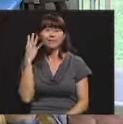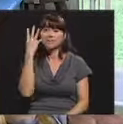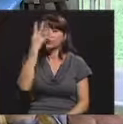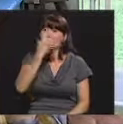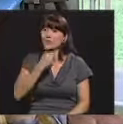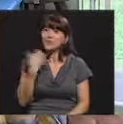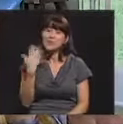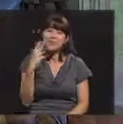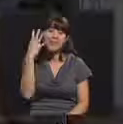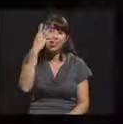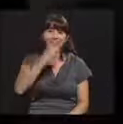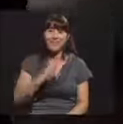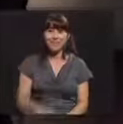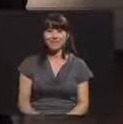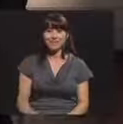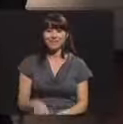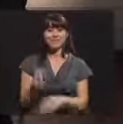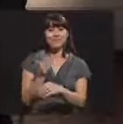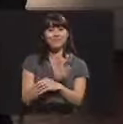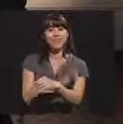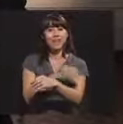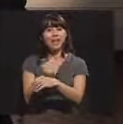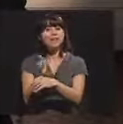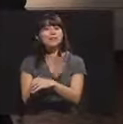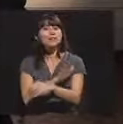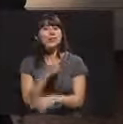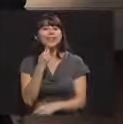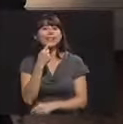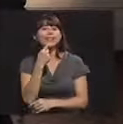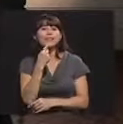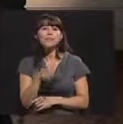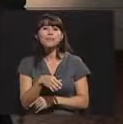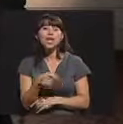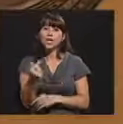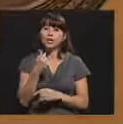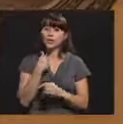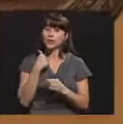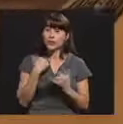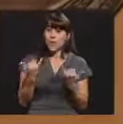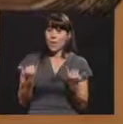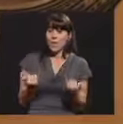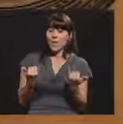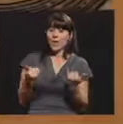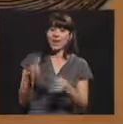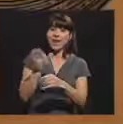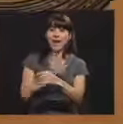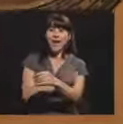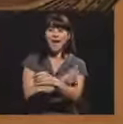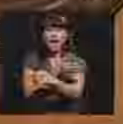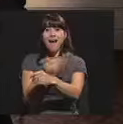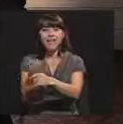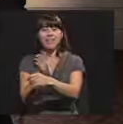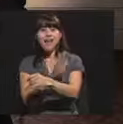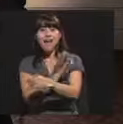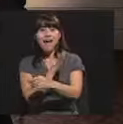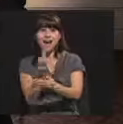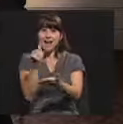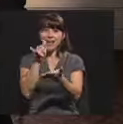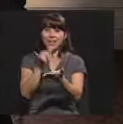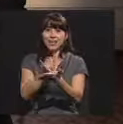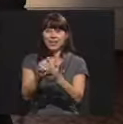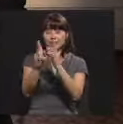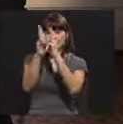Viera qué linda cancioncita. Vengo a cantarle esta humilde canción.